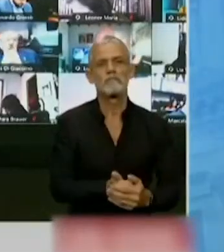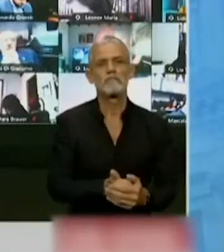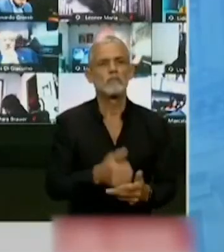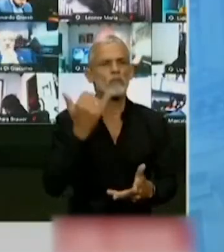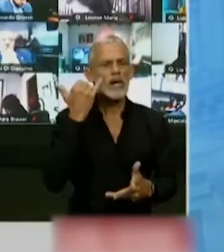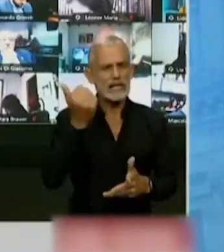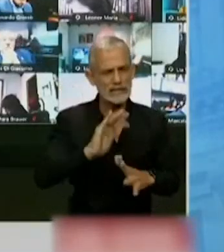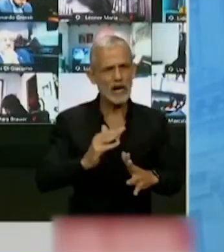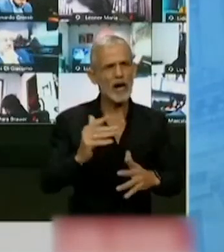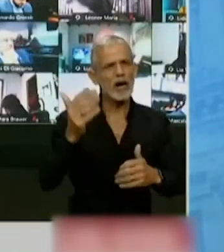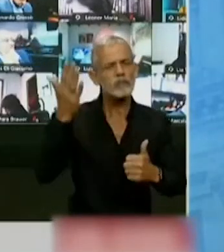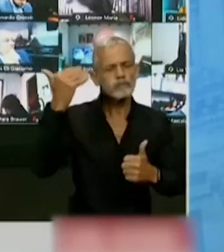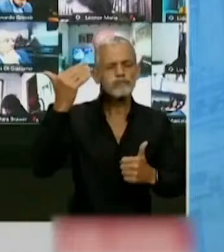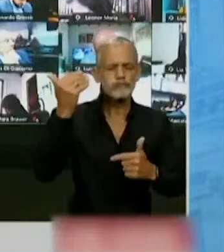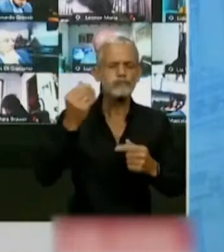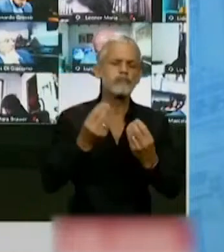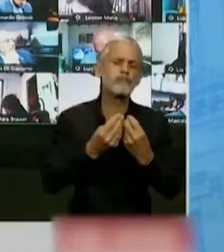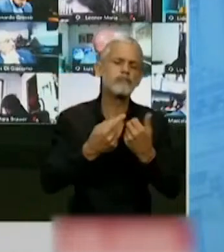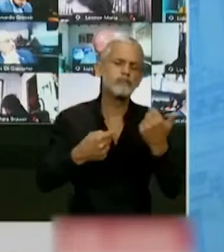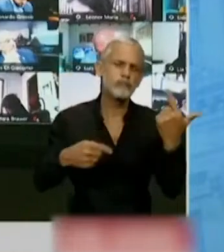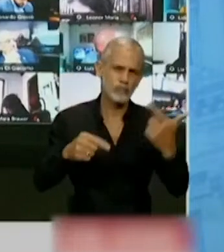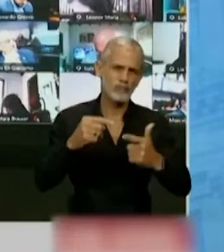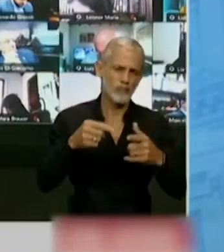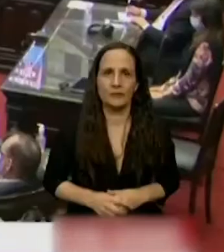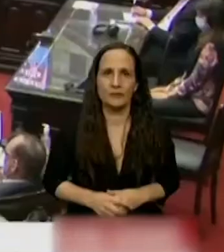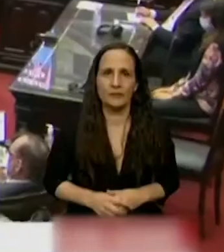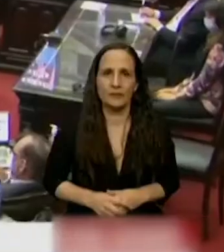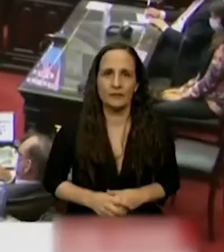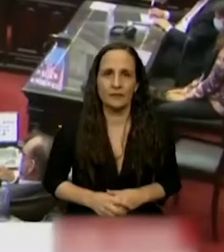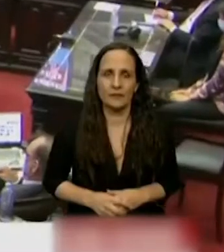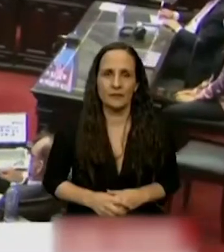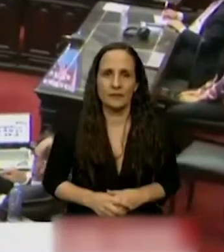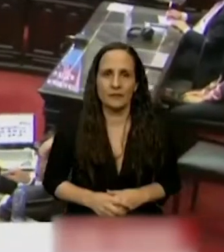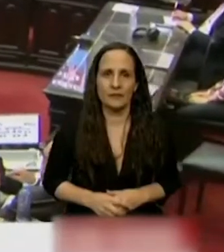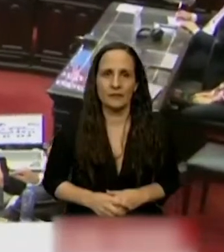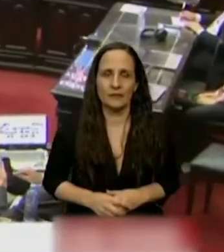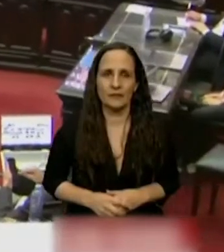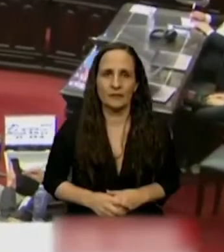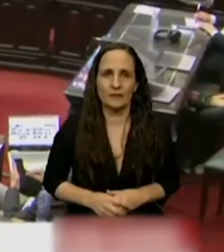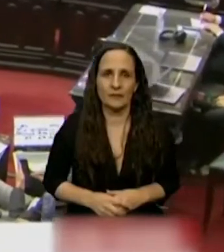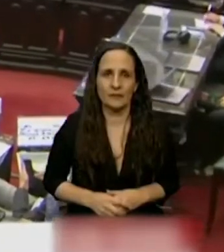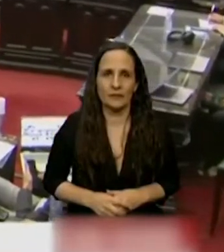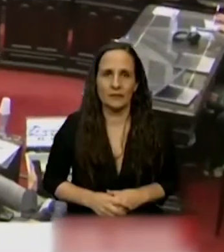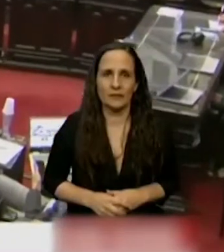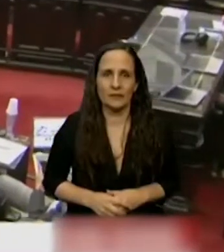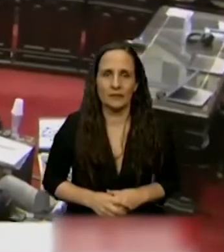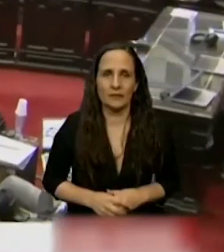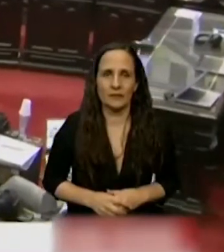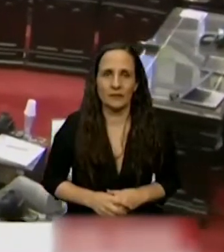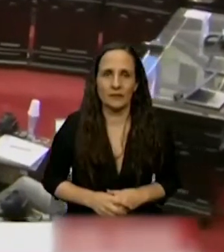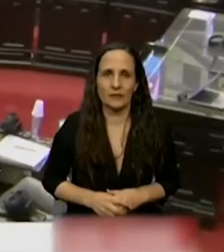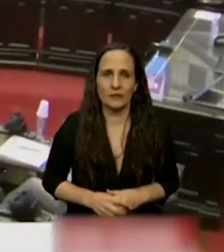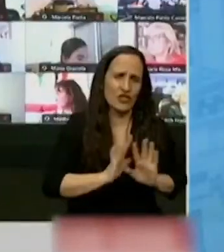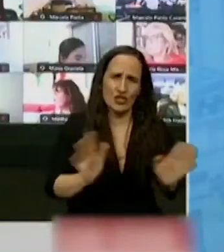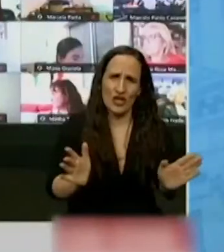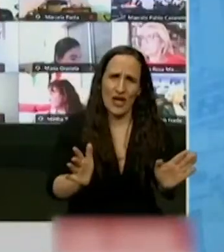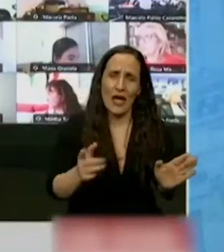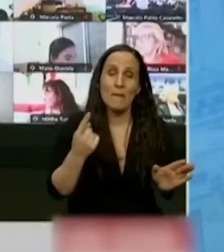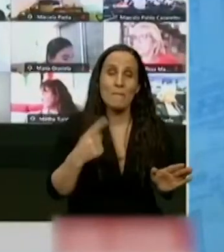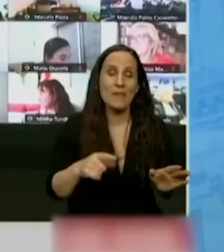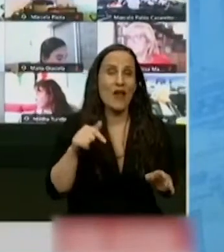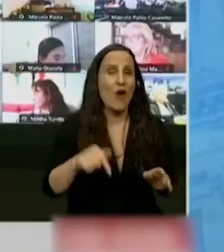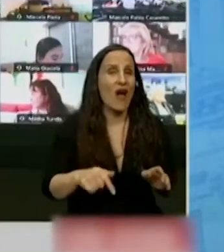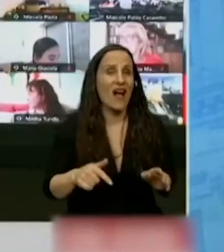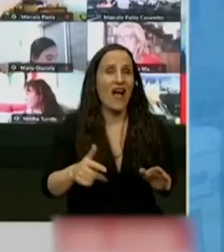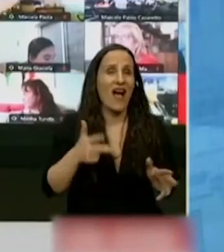afirmativos contra 118 negativos y 7 abstenciones si bien el proyecto tenía la media sanción del Senado deberá